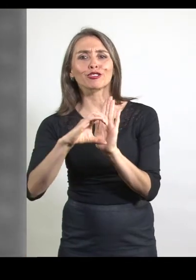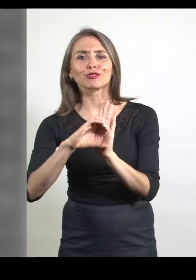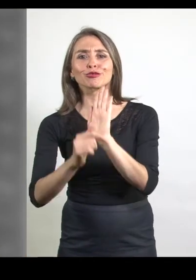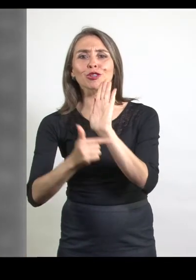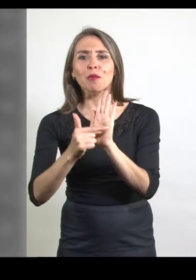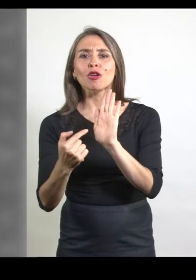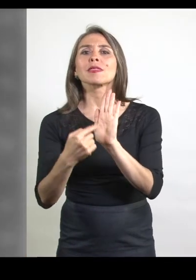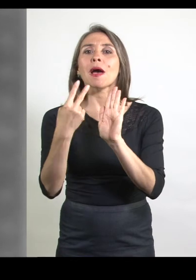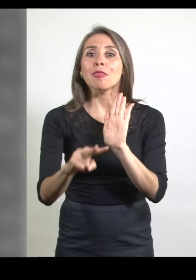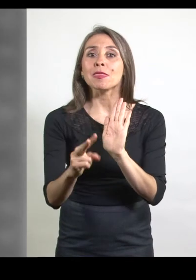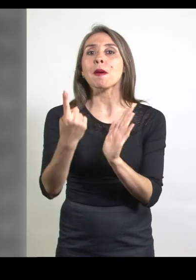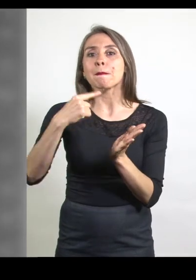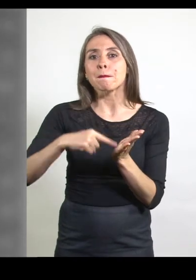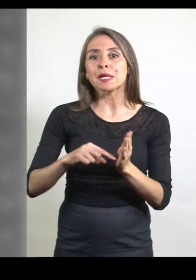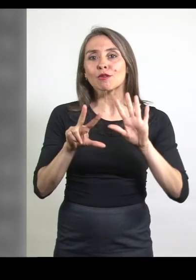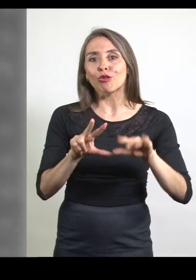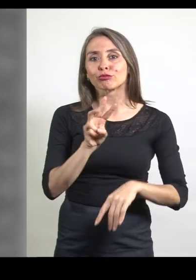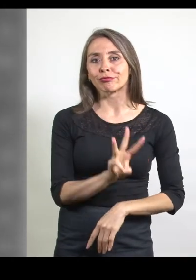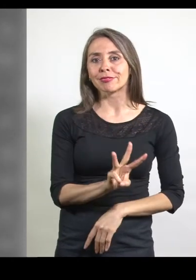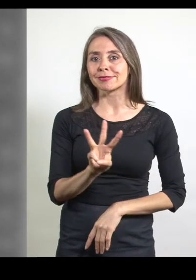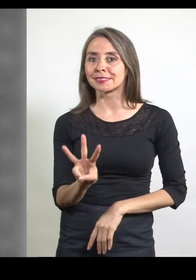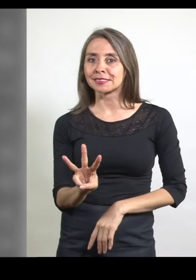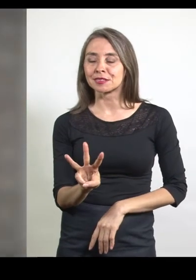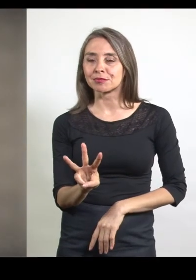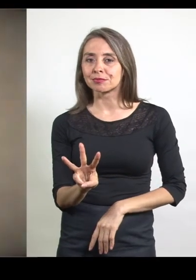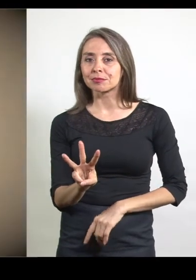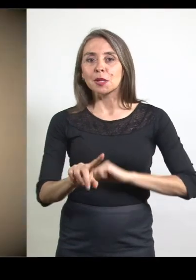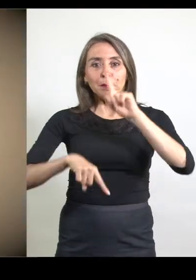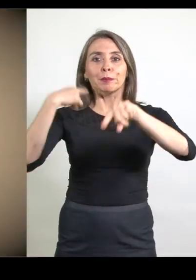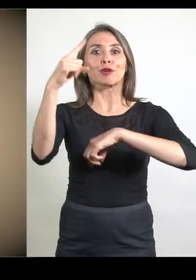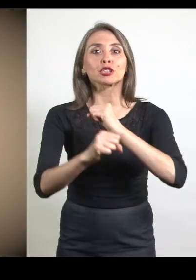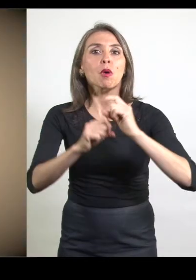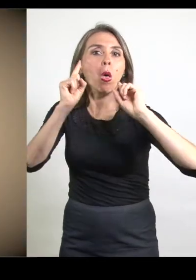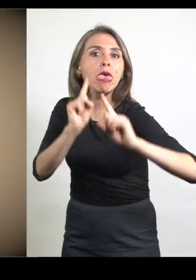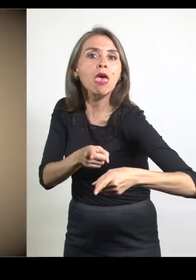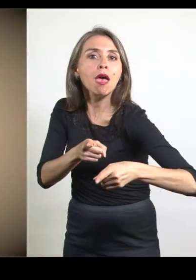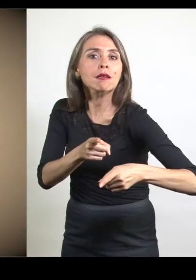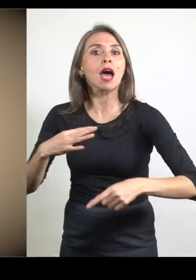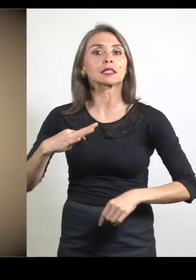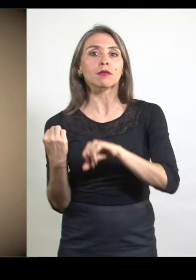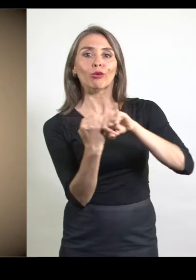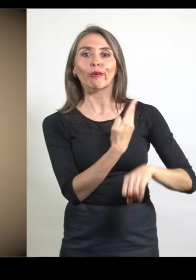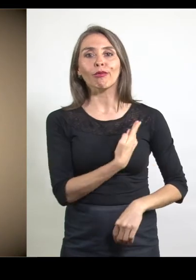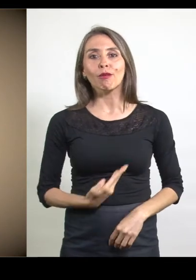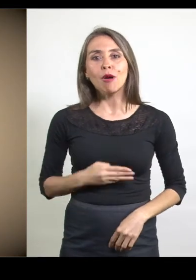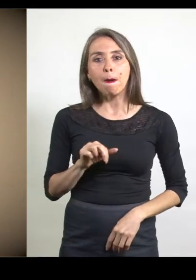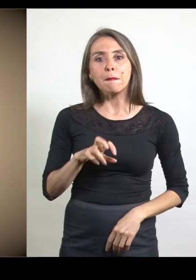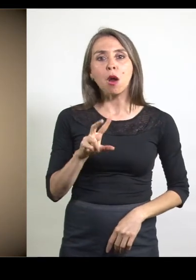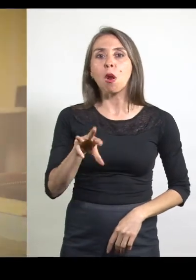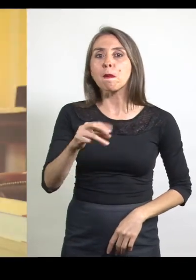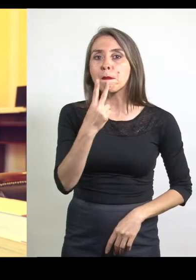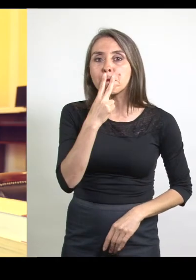reformar la constitución política de 1833. Al año siguiente estalló una guerra civil en contra del gobierno de Manuel Mono.